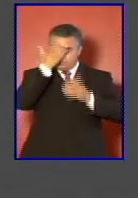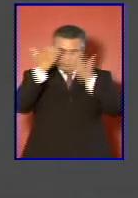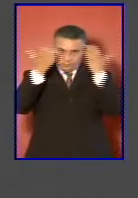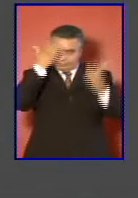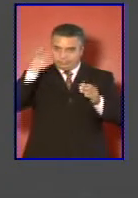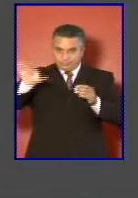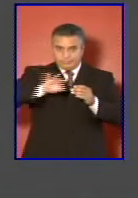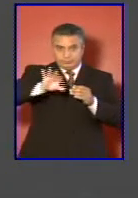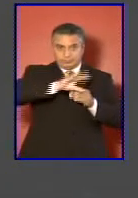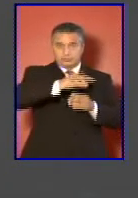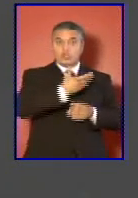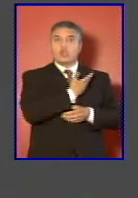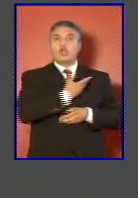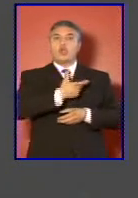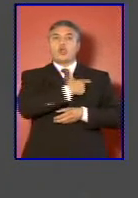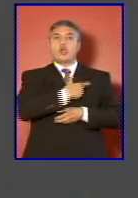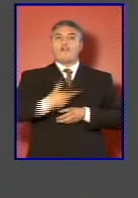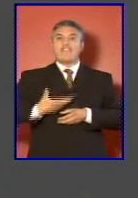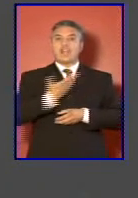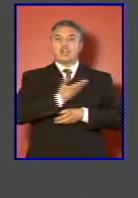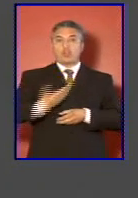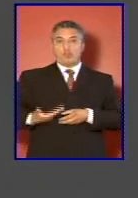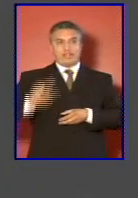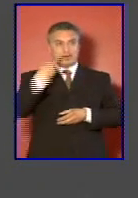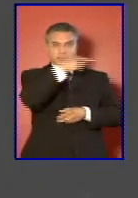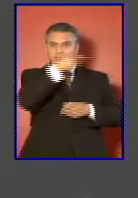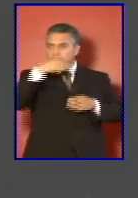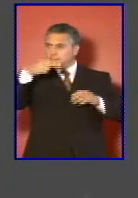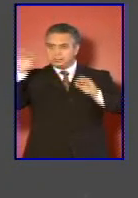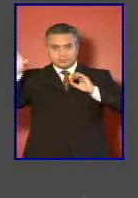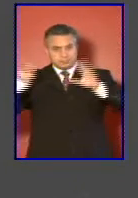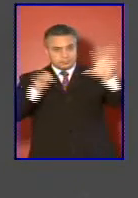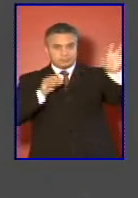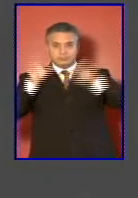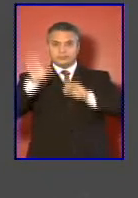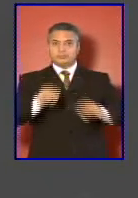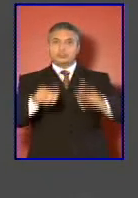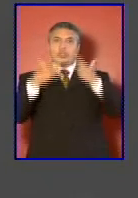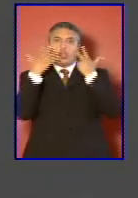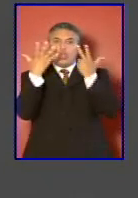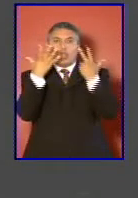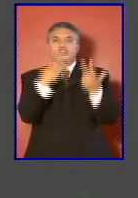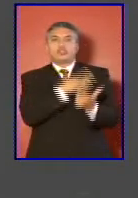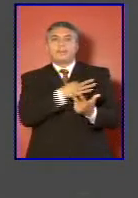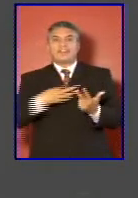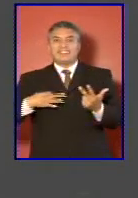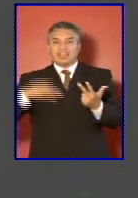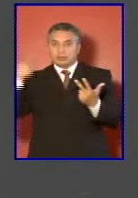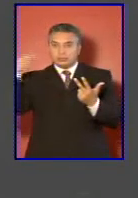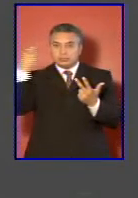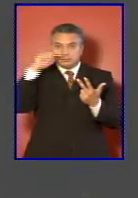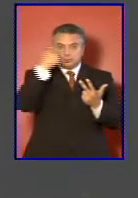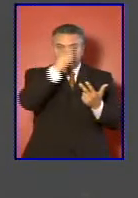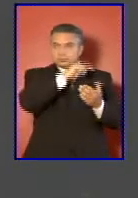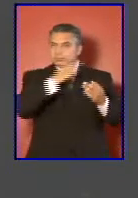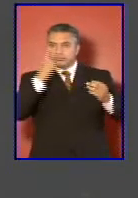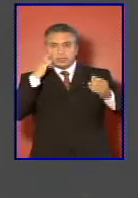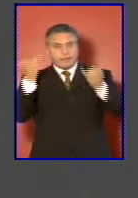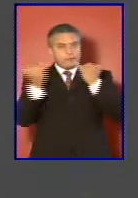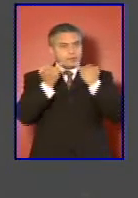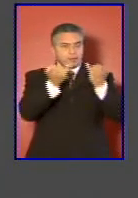intergubernamental. Reunir información de más de ocho ministerios, tener sus opiniones